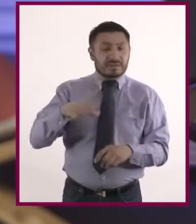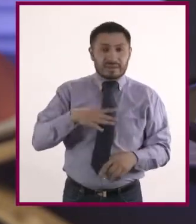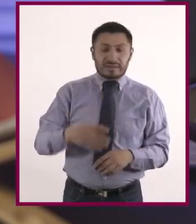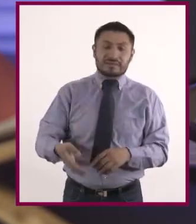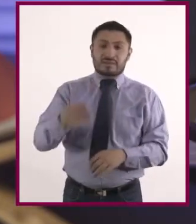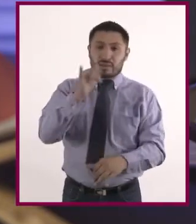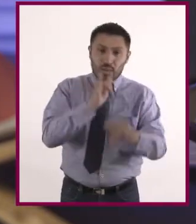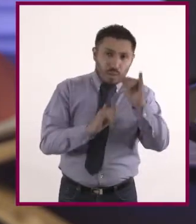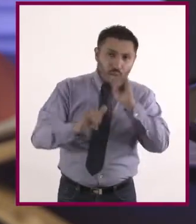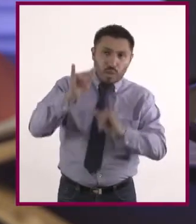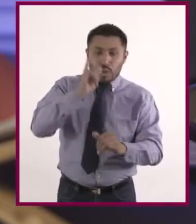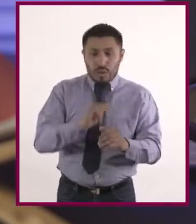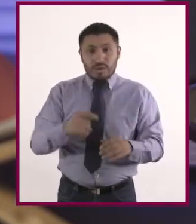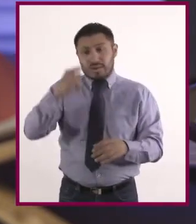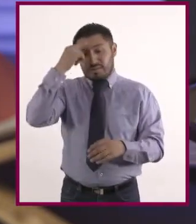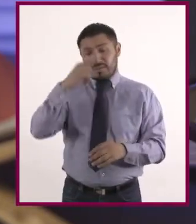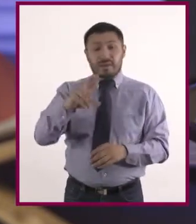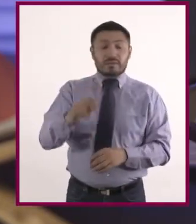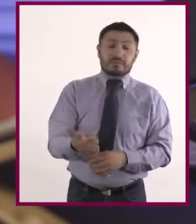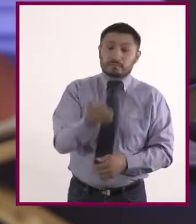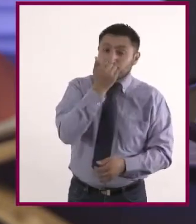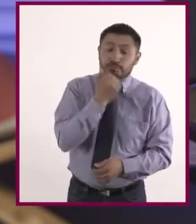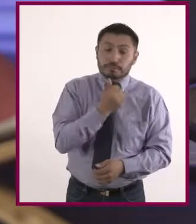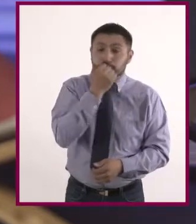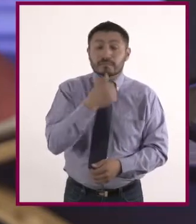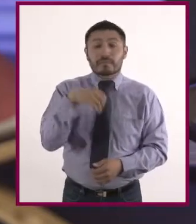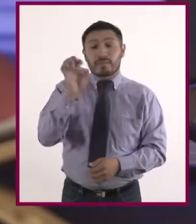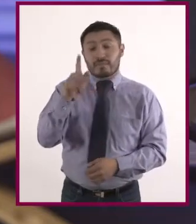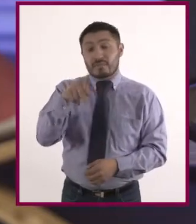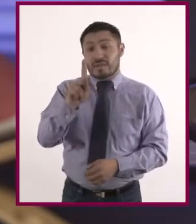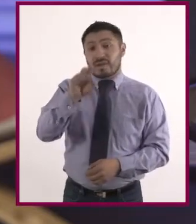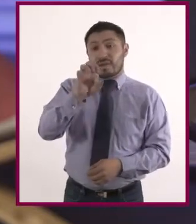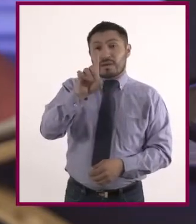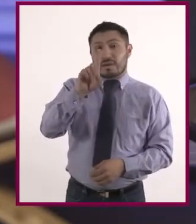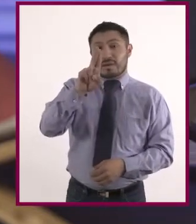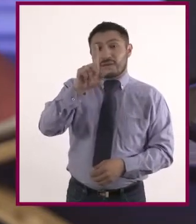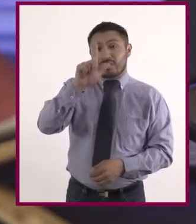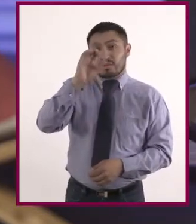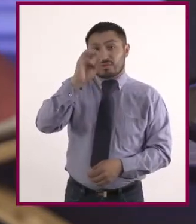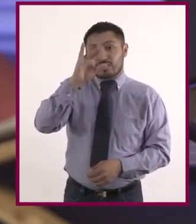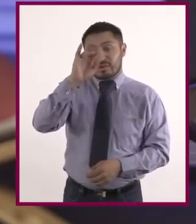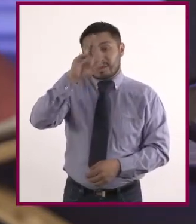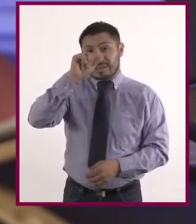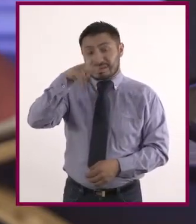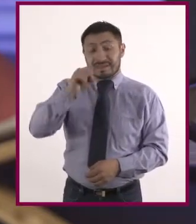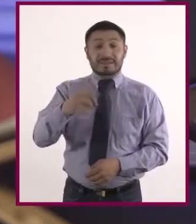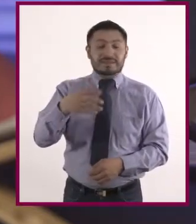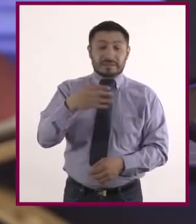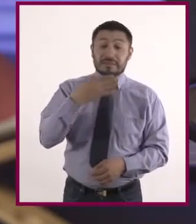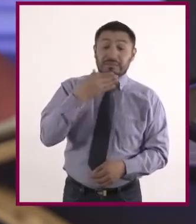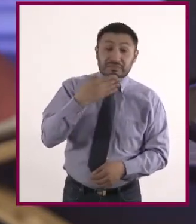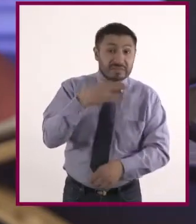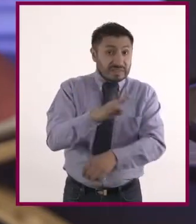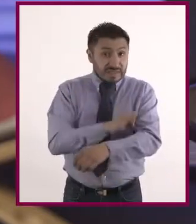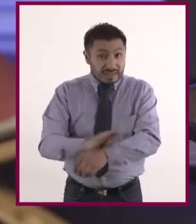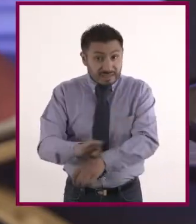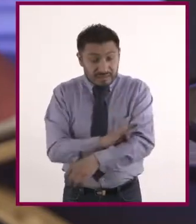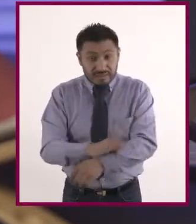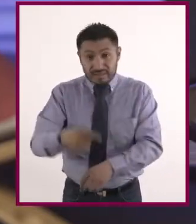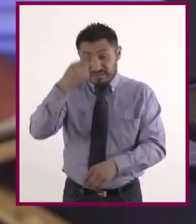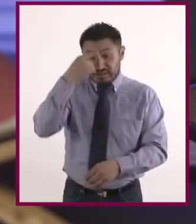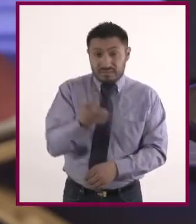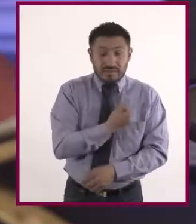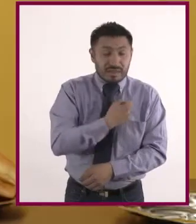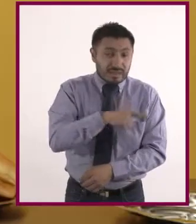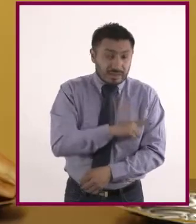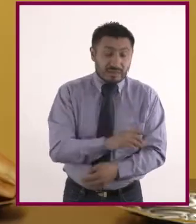edulcorantes para evitar el azúcar. ¿Pero son seguros los edulcorantes artificiales como el aspartame, acelsufameca, la sacarina, la sucralosa o